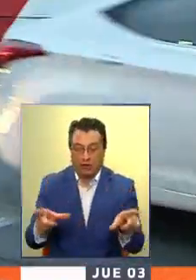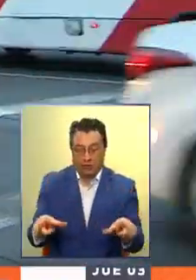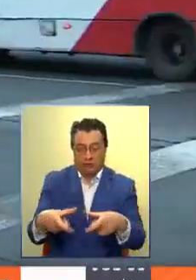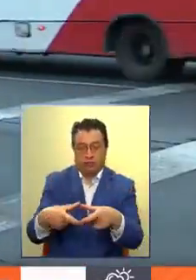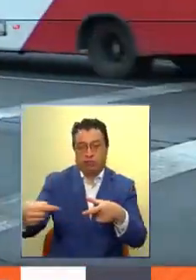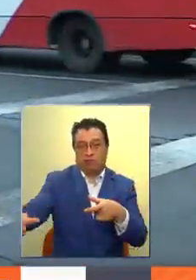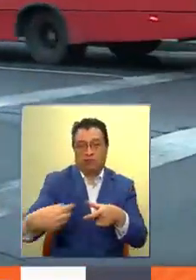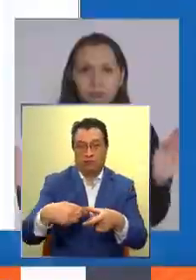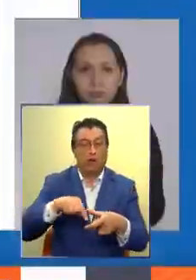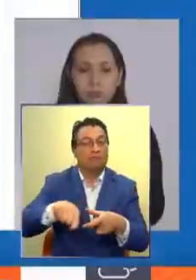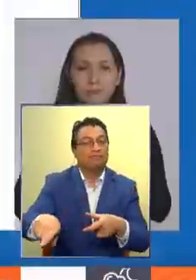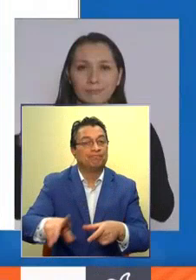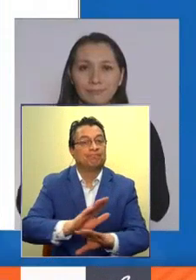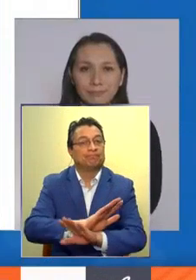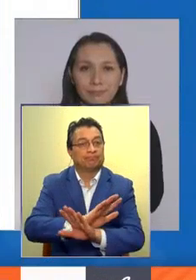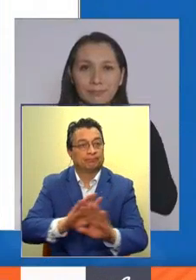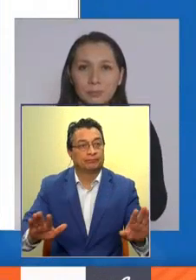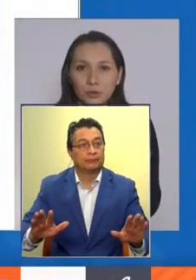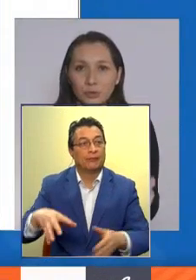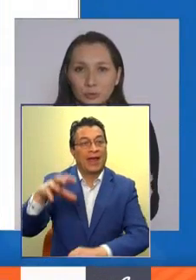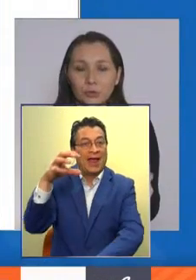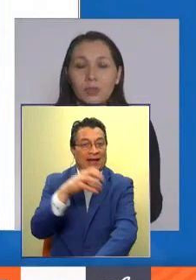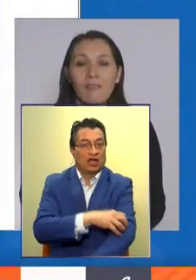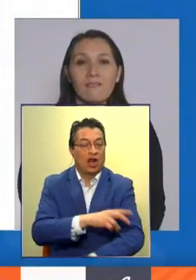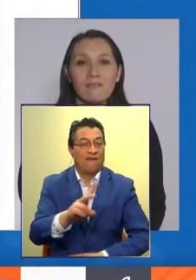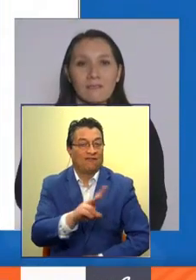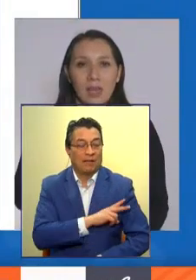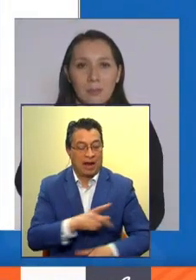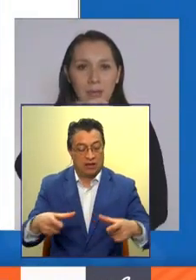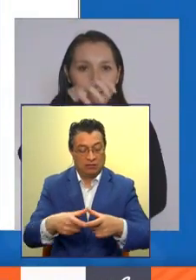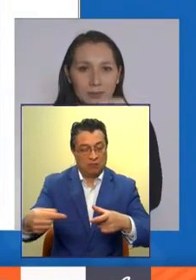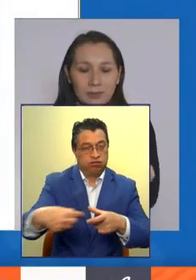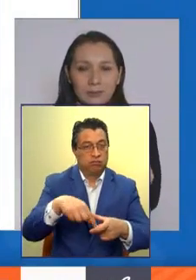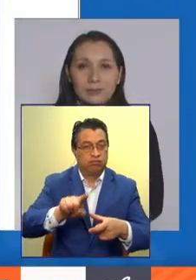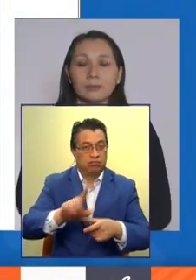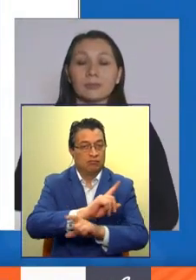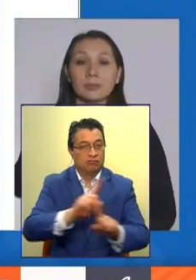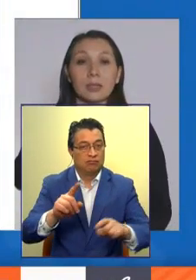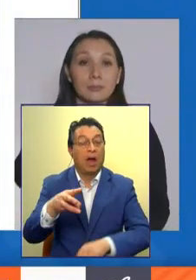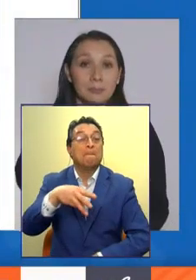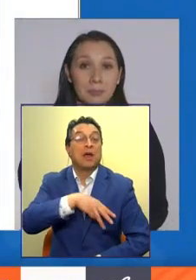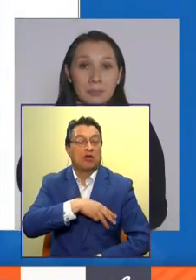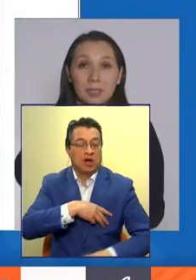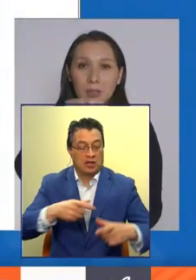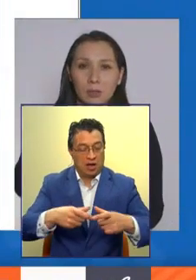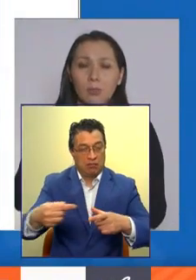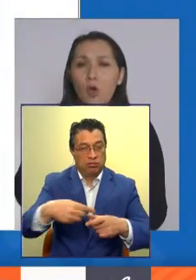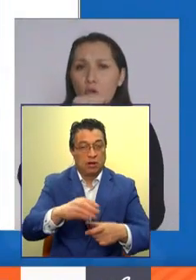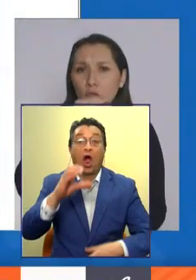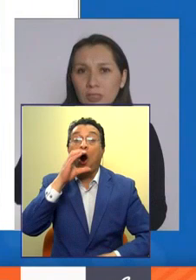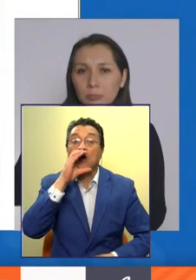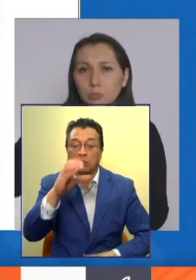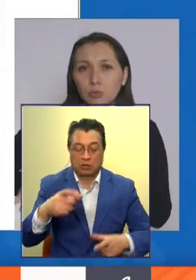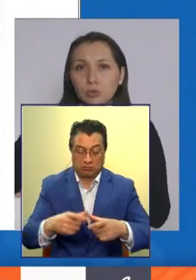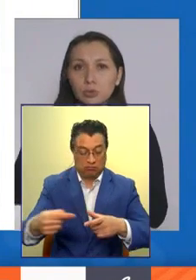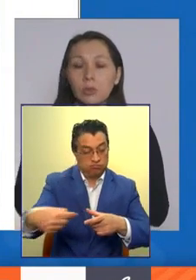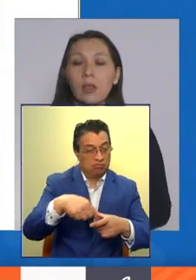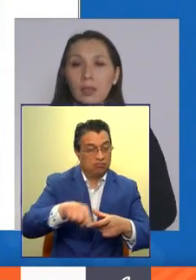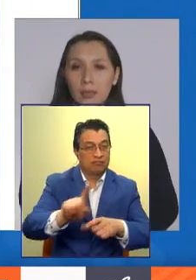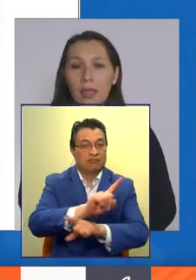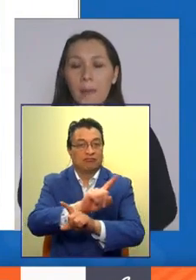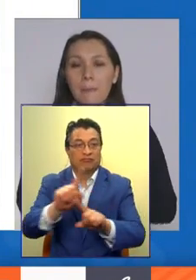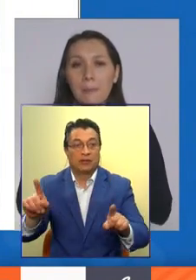sanitario en la región de Valparaíso, en la región metropolitana, en el Gran Concepción y también